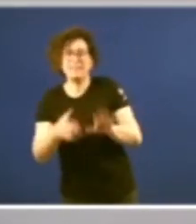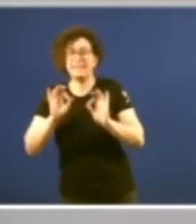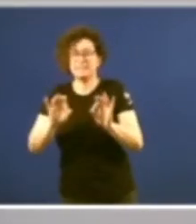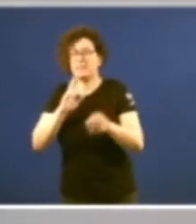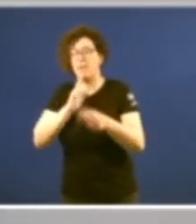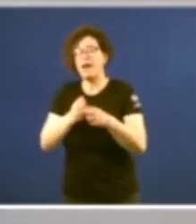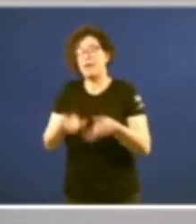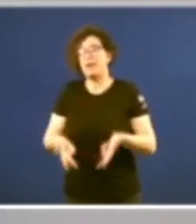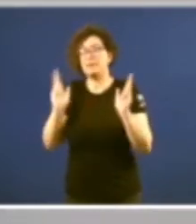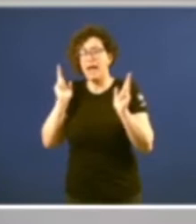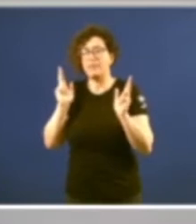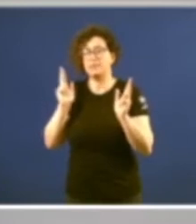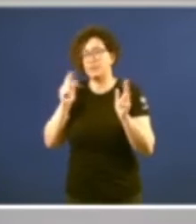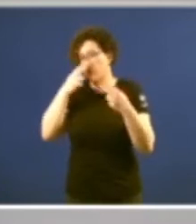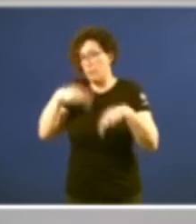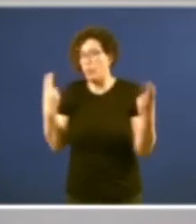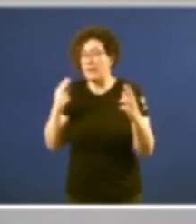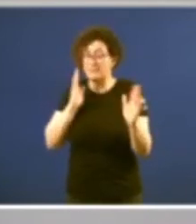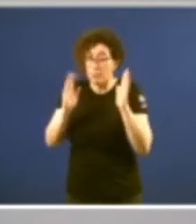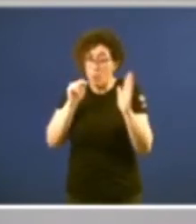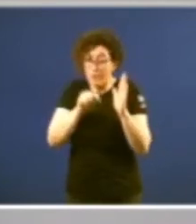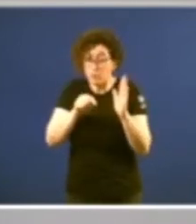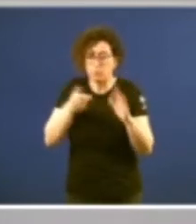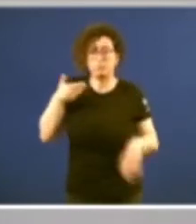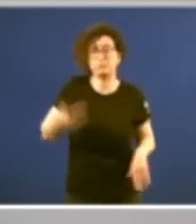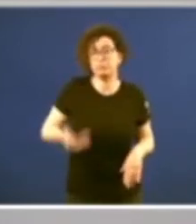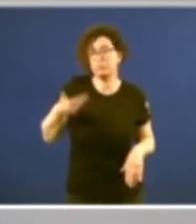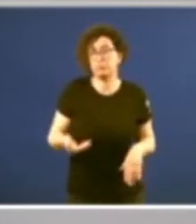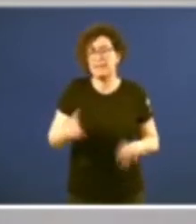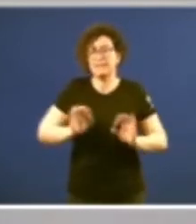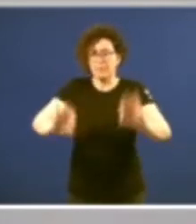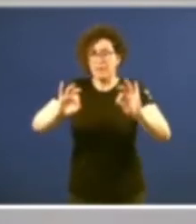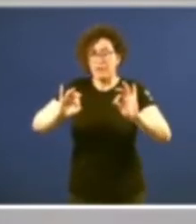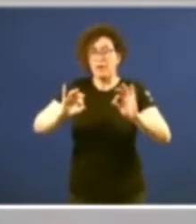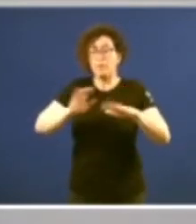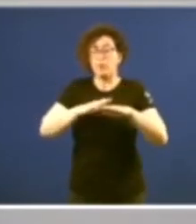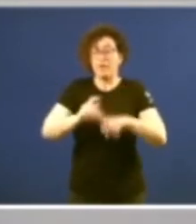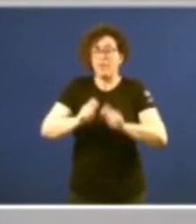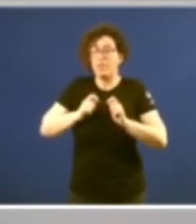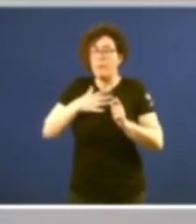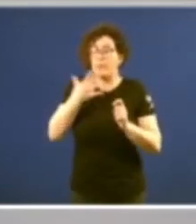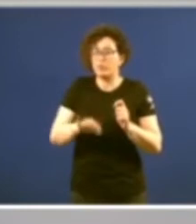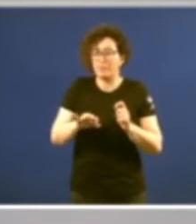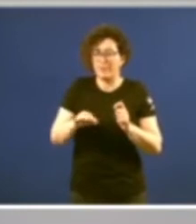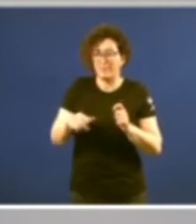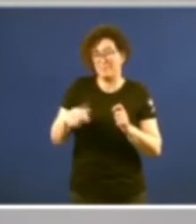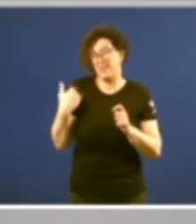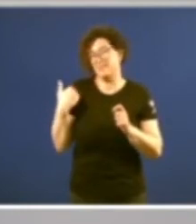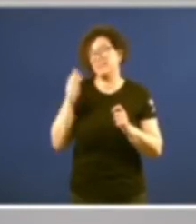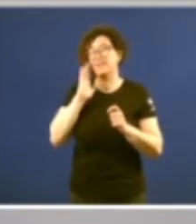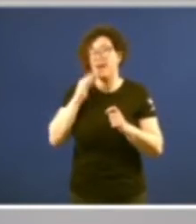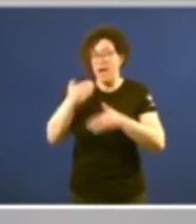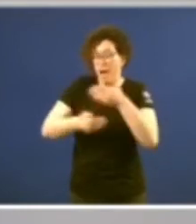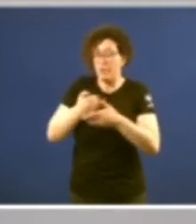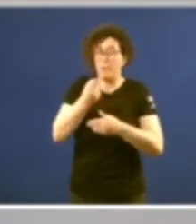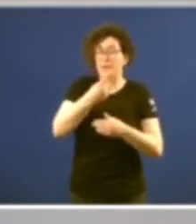libertades públicas. Foi un momento de especial trascendencia que posibilita, despois dos avances que se producían desde